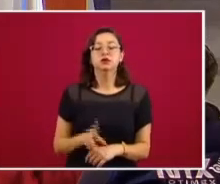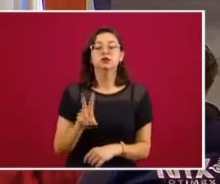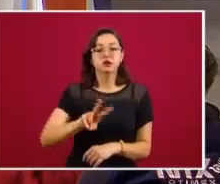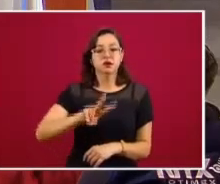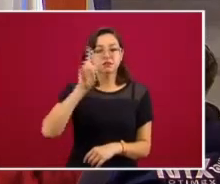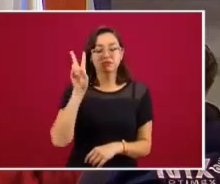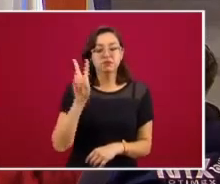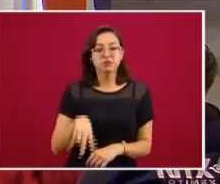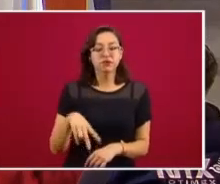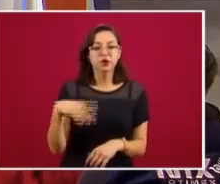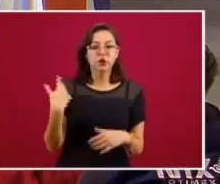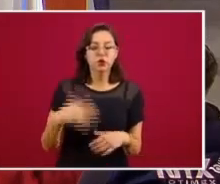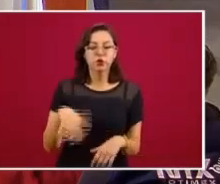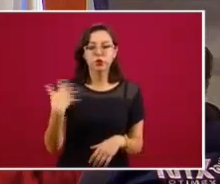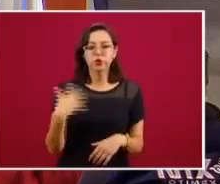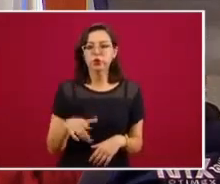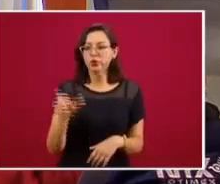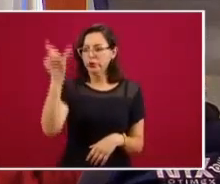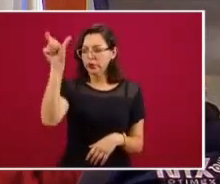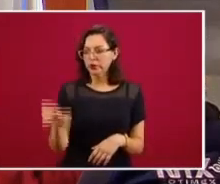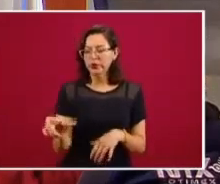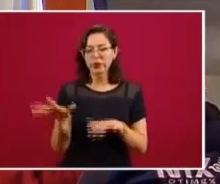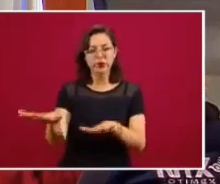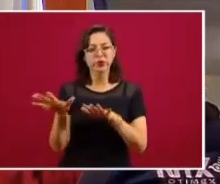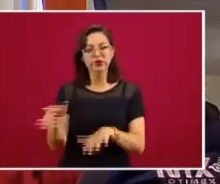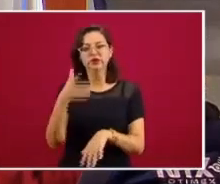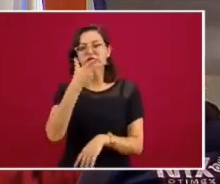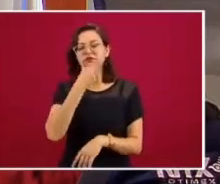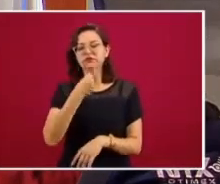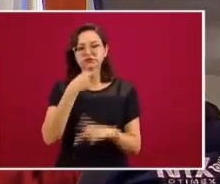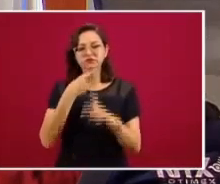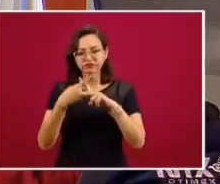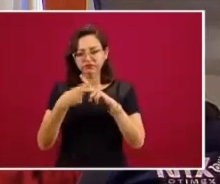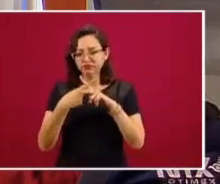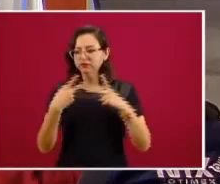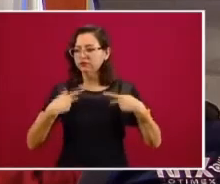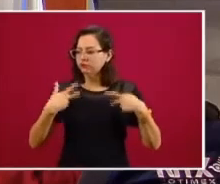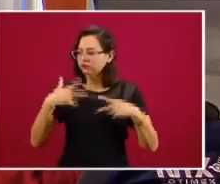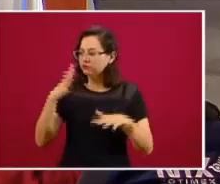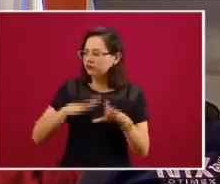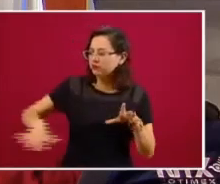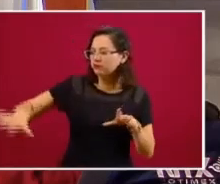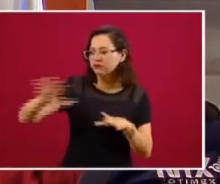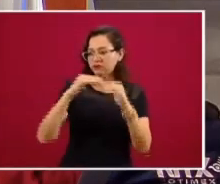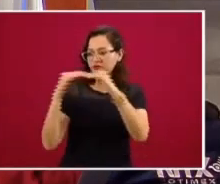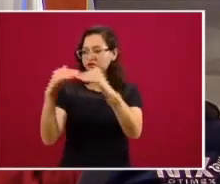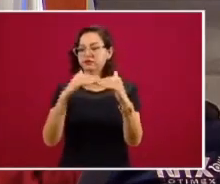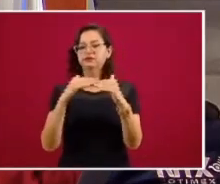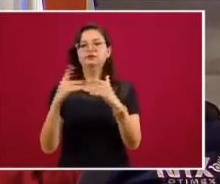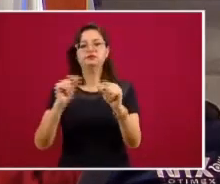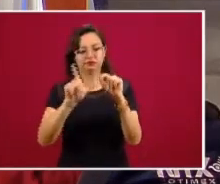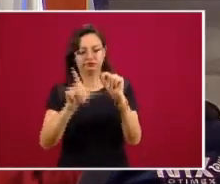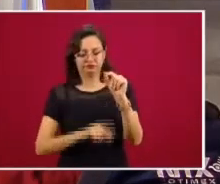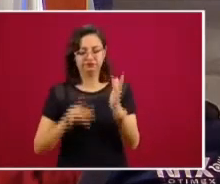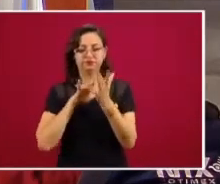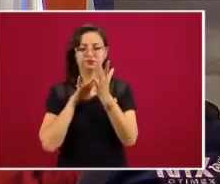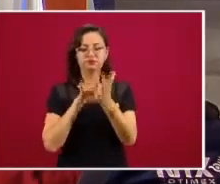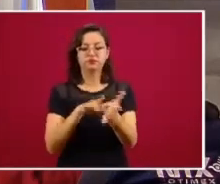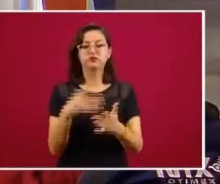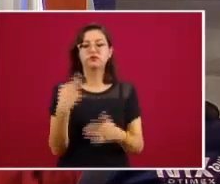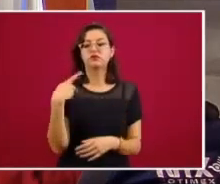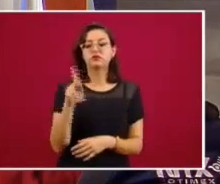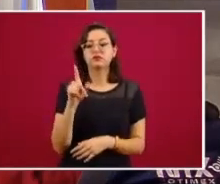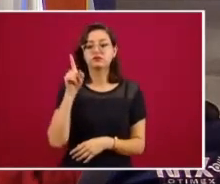verdad, una gran impresión de él. Es un estadista, es un socialdemócrata, es amigo de México. Pero el